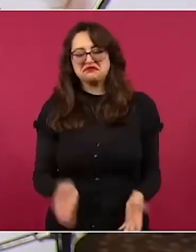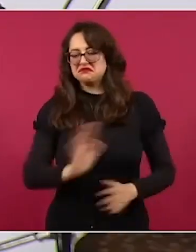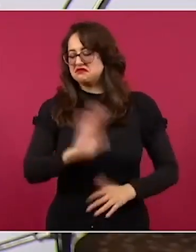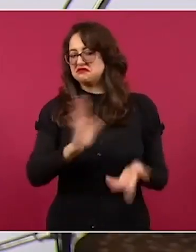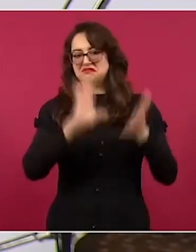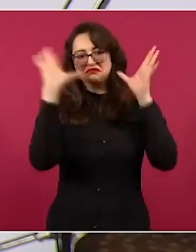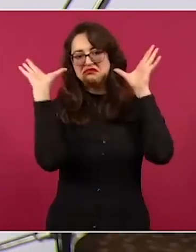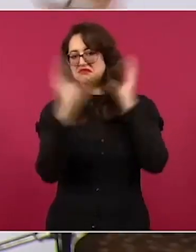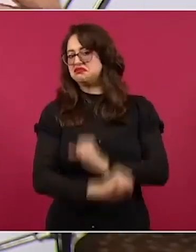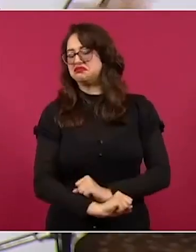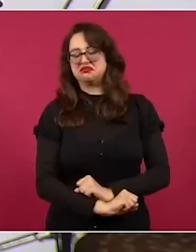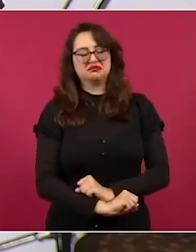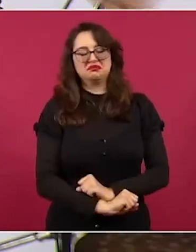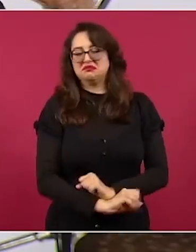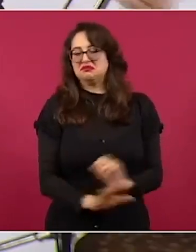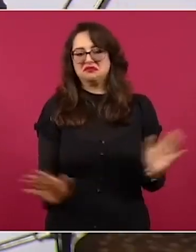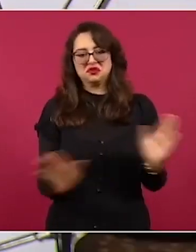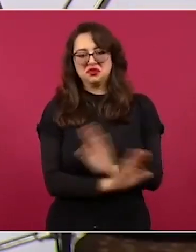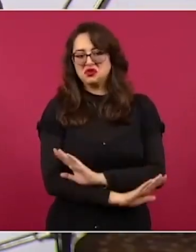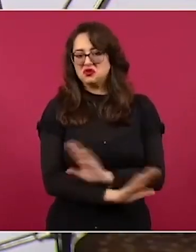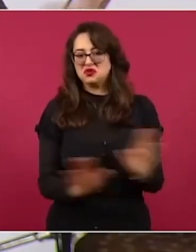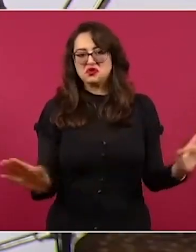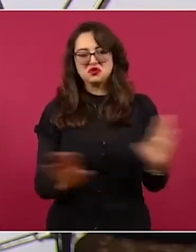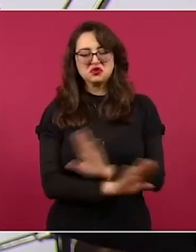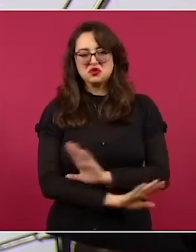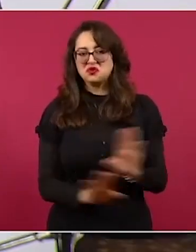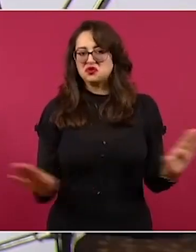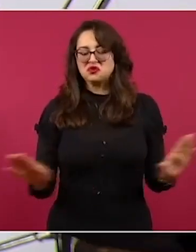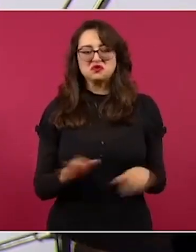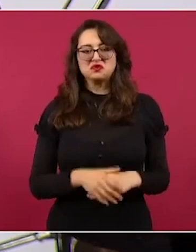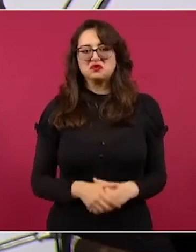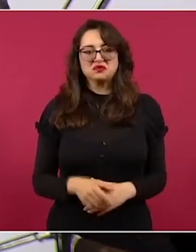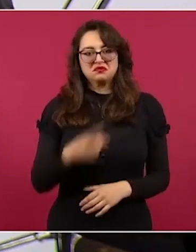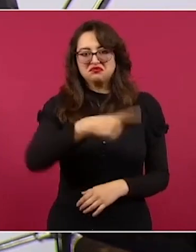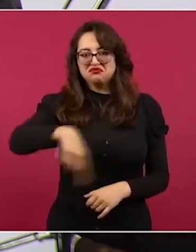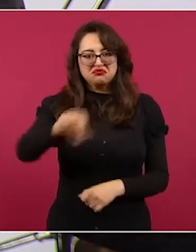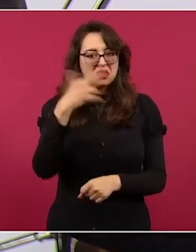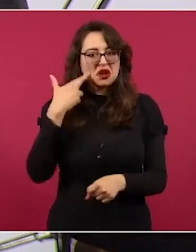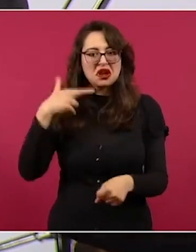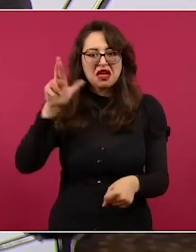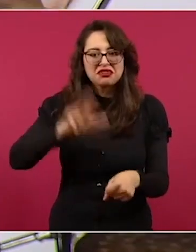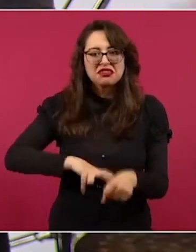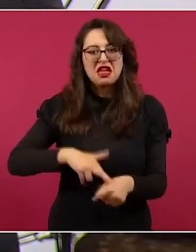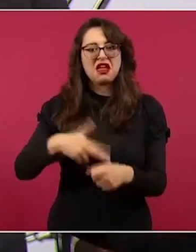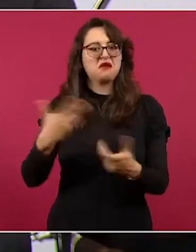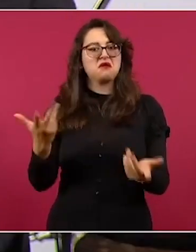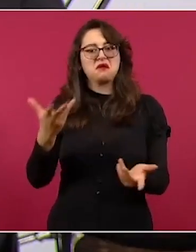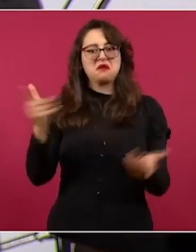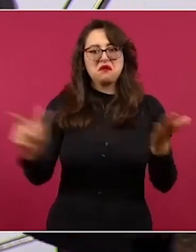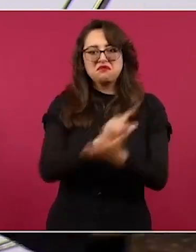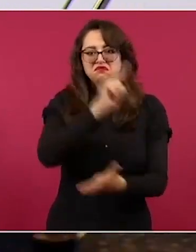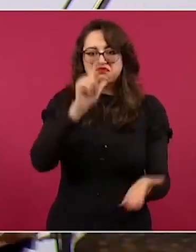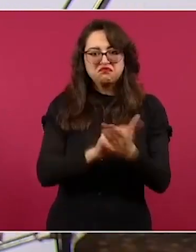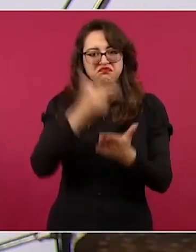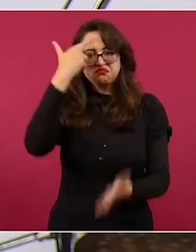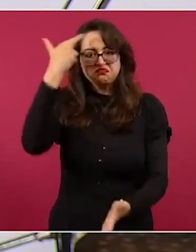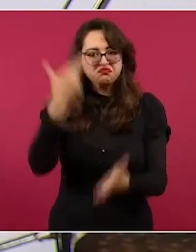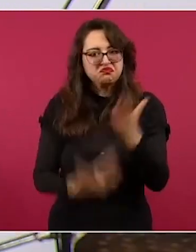no puedo reunirme con bandoleros, no